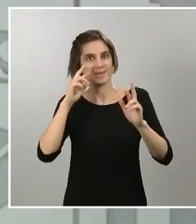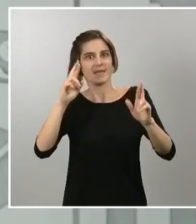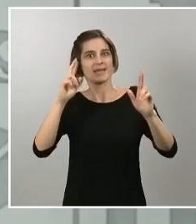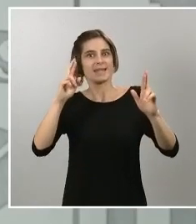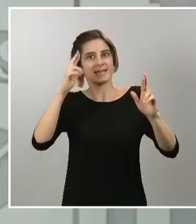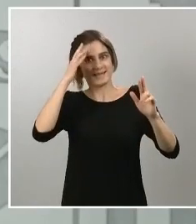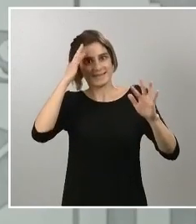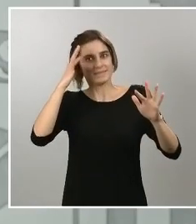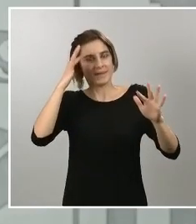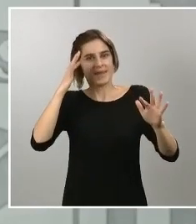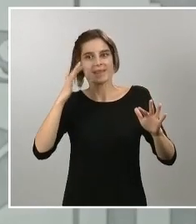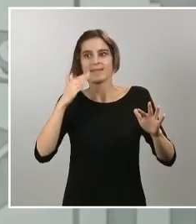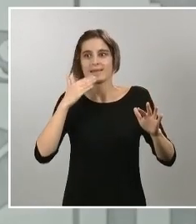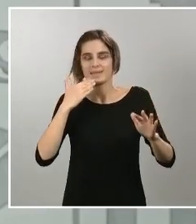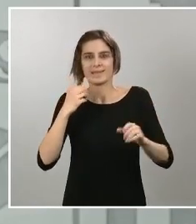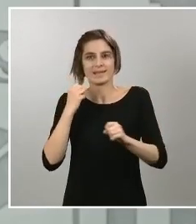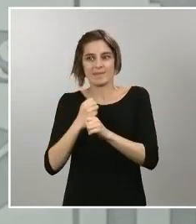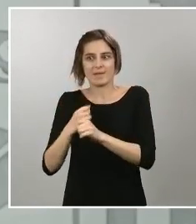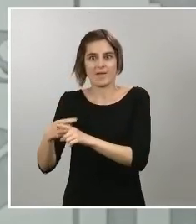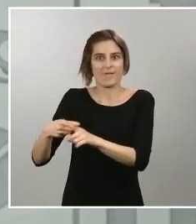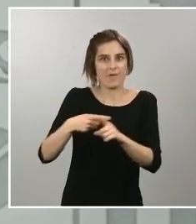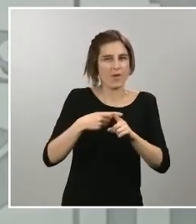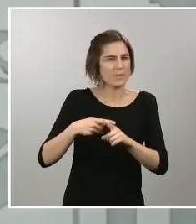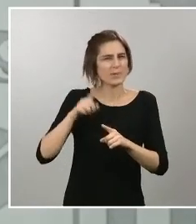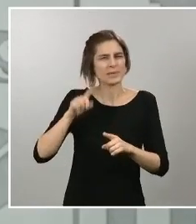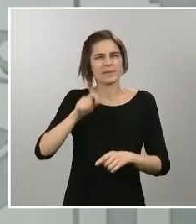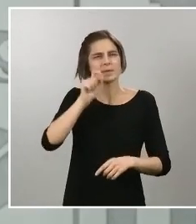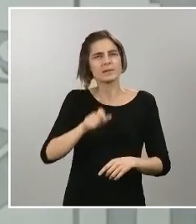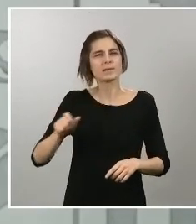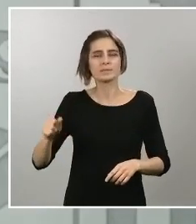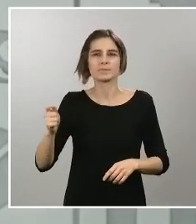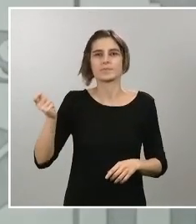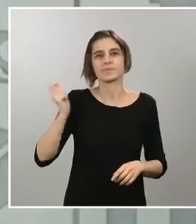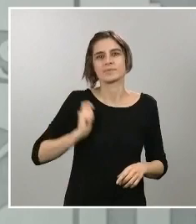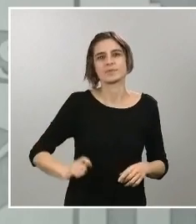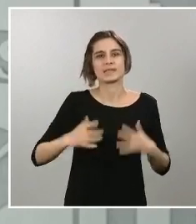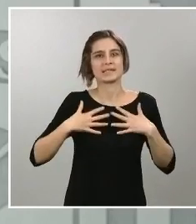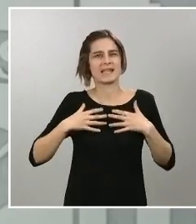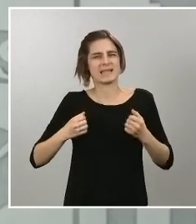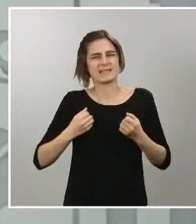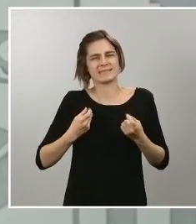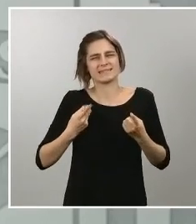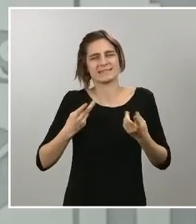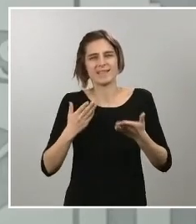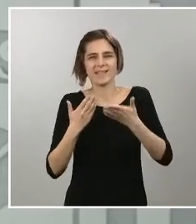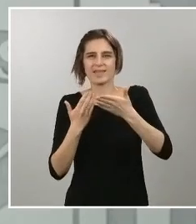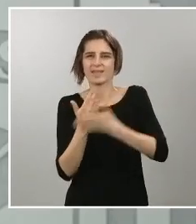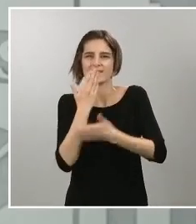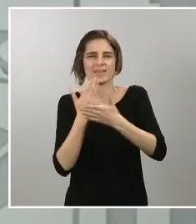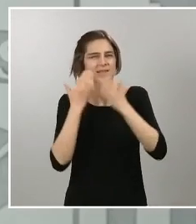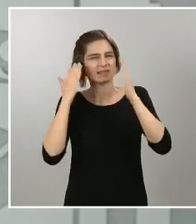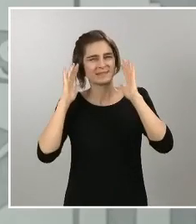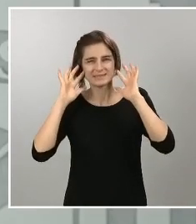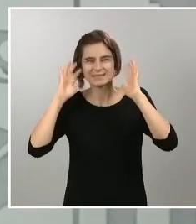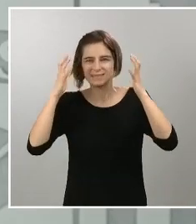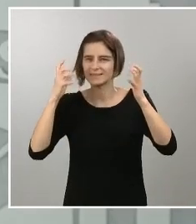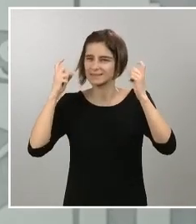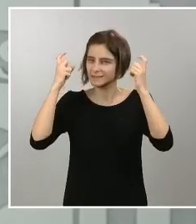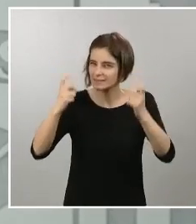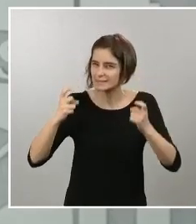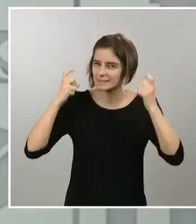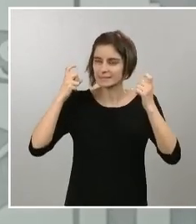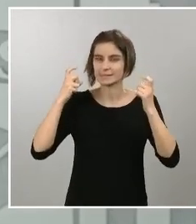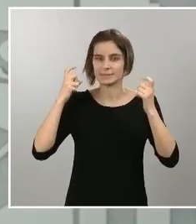de profesionales sanitarios que a diario están haciendo lo humanamente posible, no solo por curar, no solo por